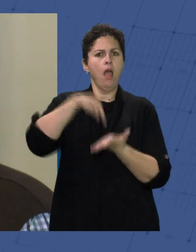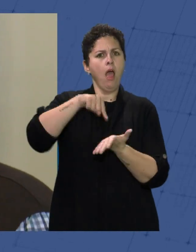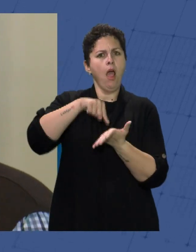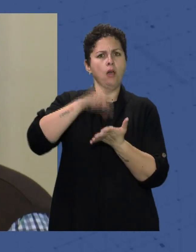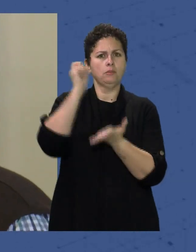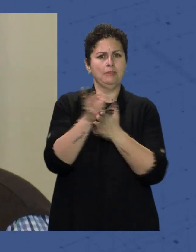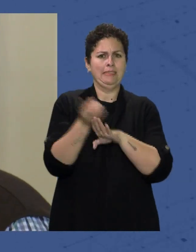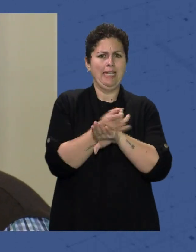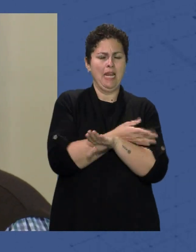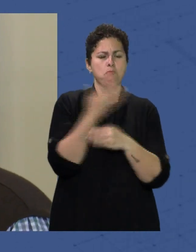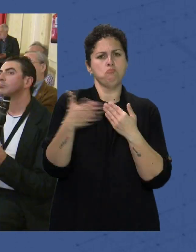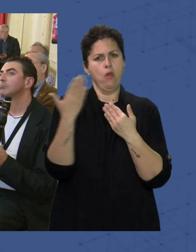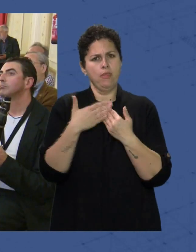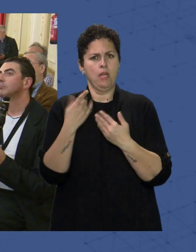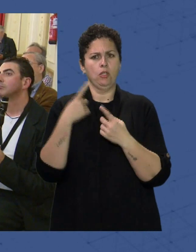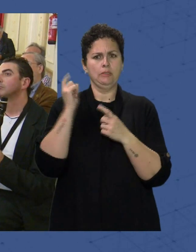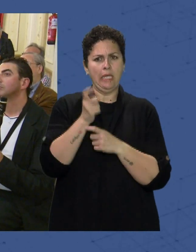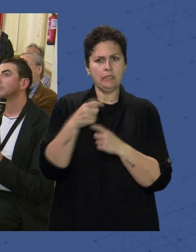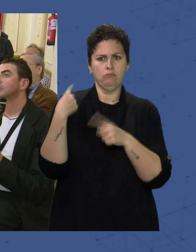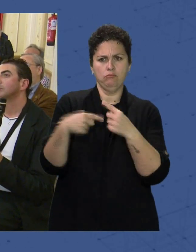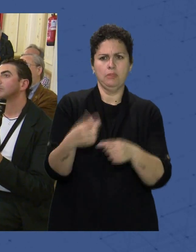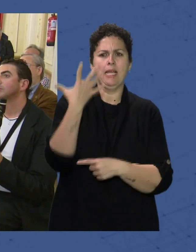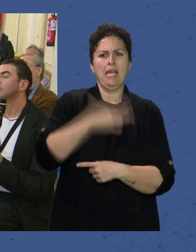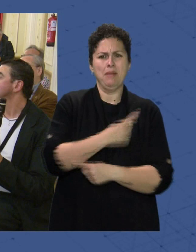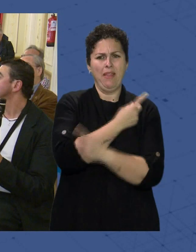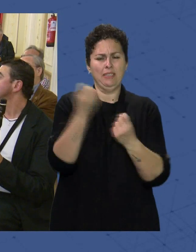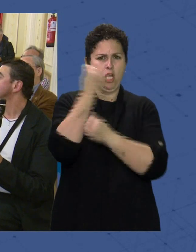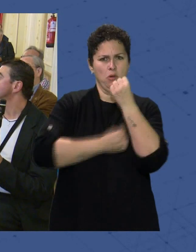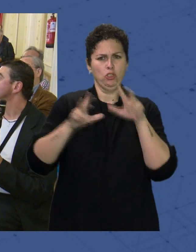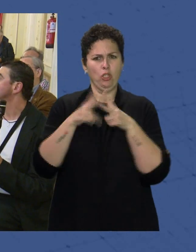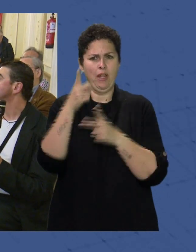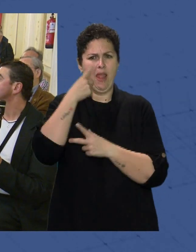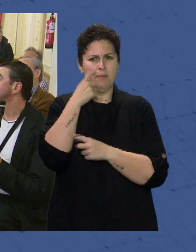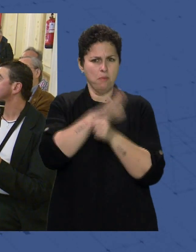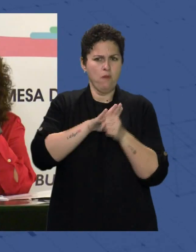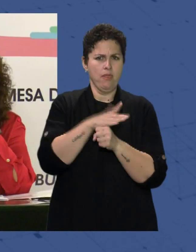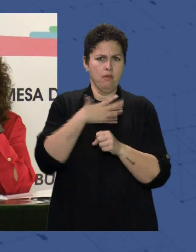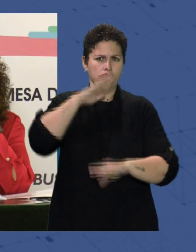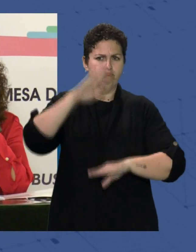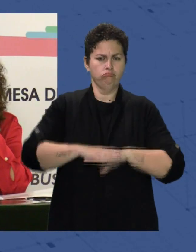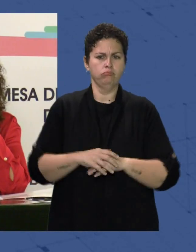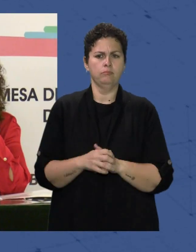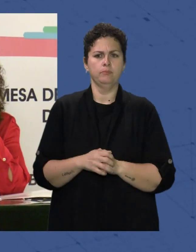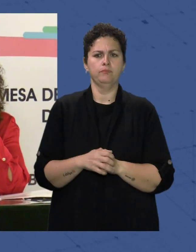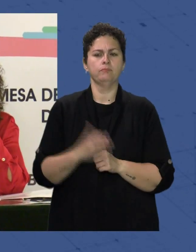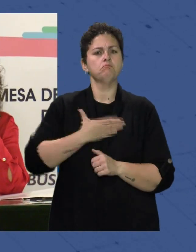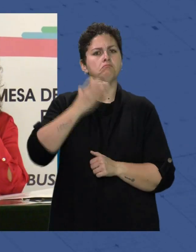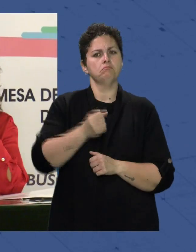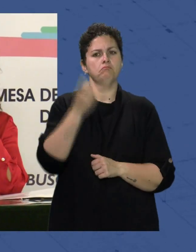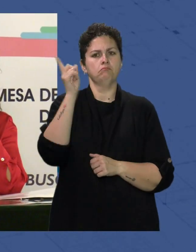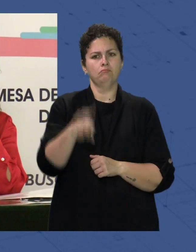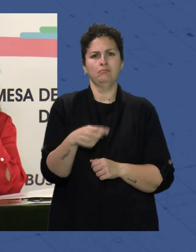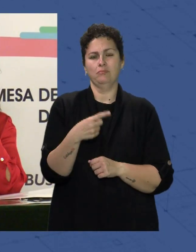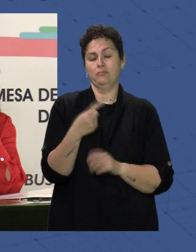Trenes modernos Frecuentes Y capaces De dar respuesta A las necesidades Económicas y sociales De Almería Y su provincia Para la regidora A pesar de la disparidad De